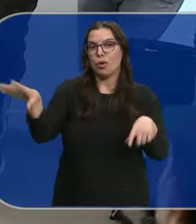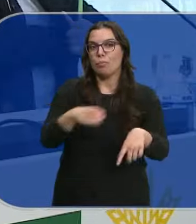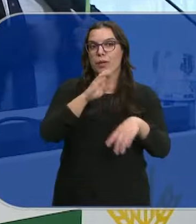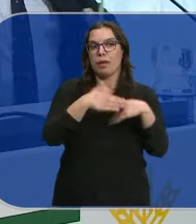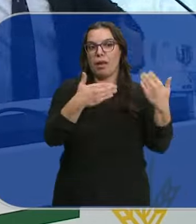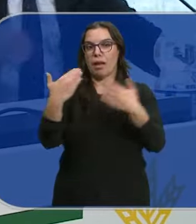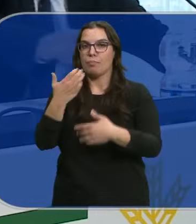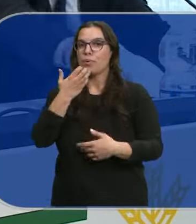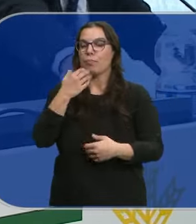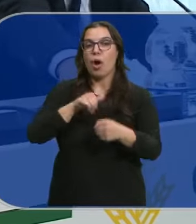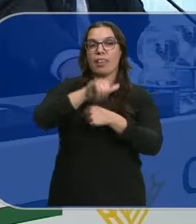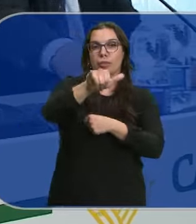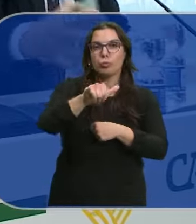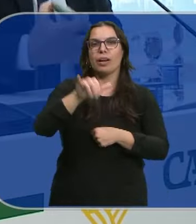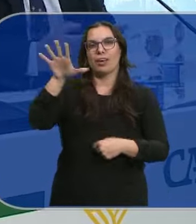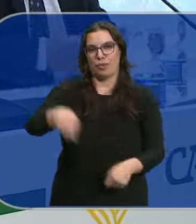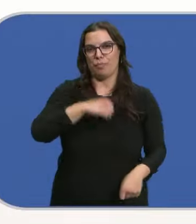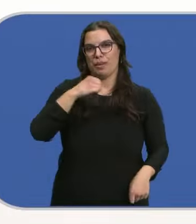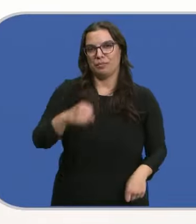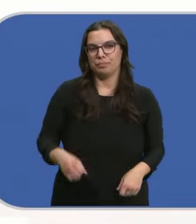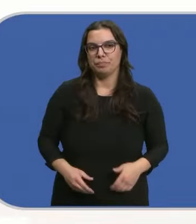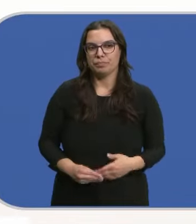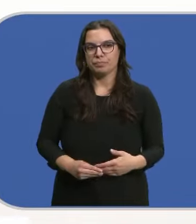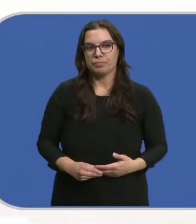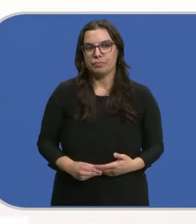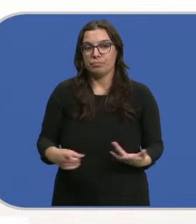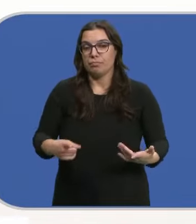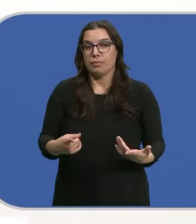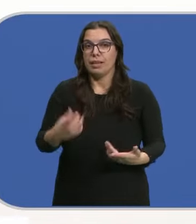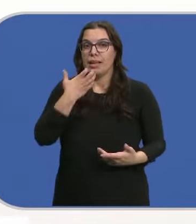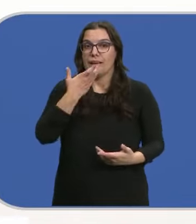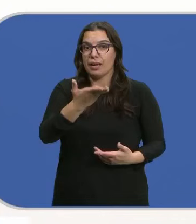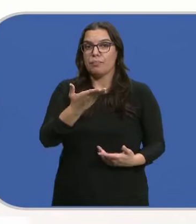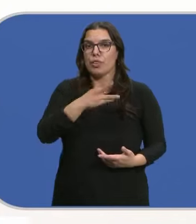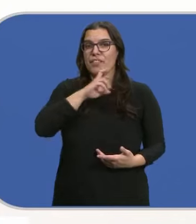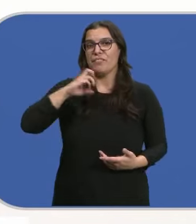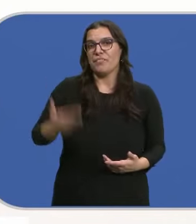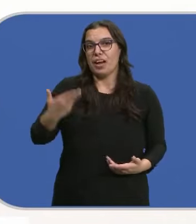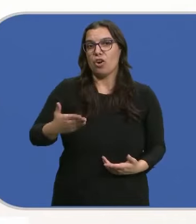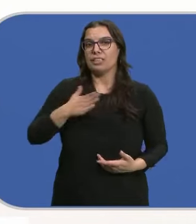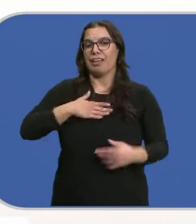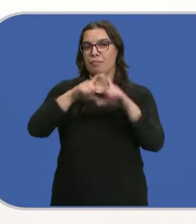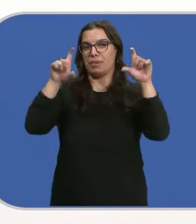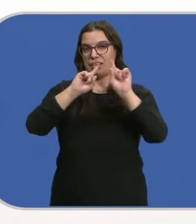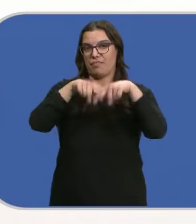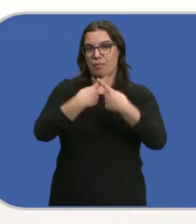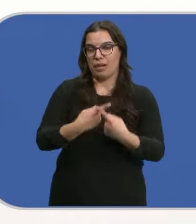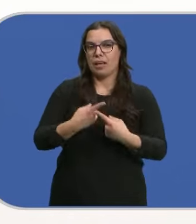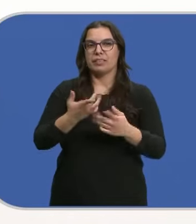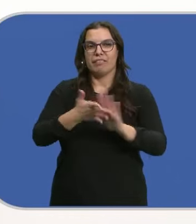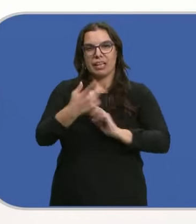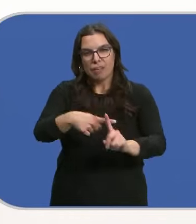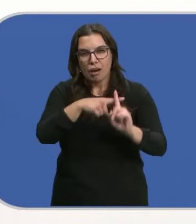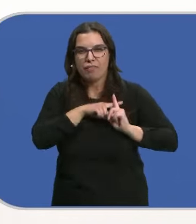Aciturri se hará Con 3.000 pulardas Es un ejemplo De lo que De lo que son valores De empresa familiar Que es el